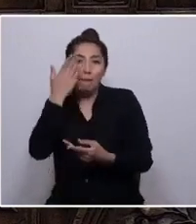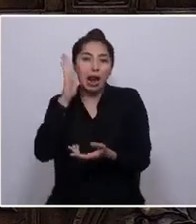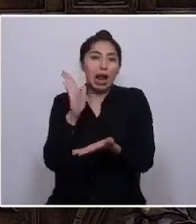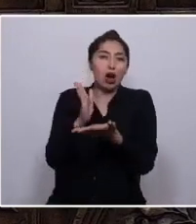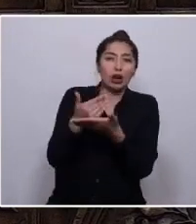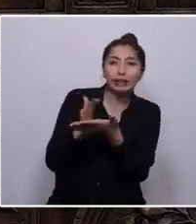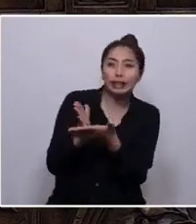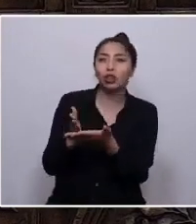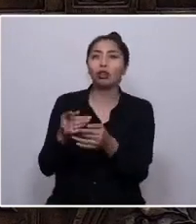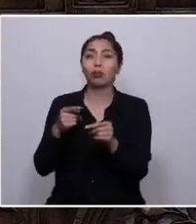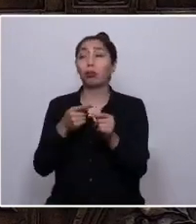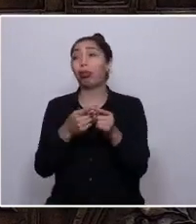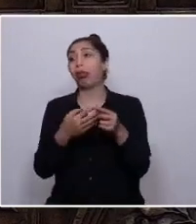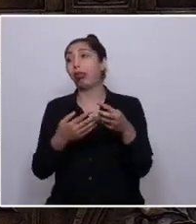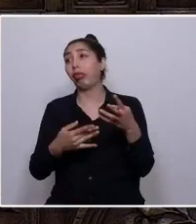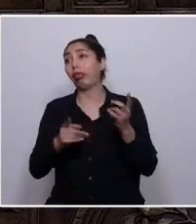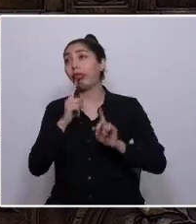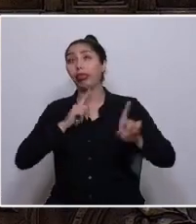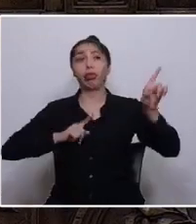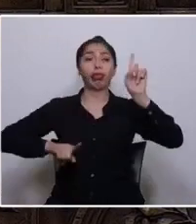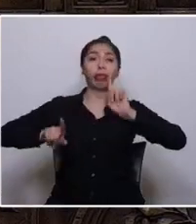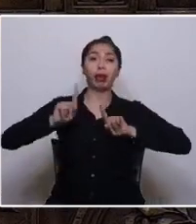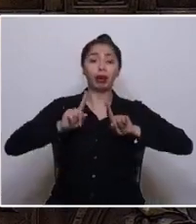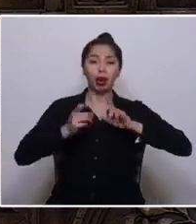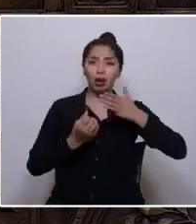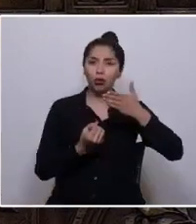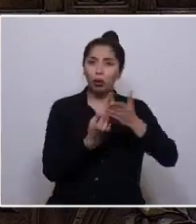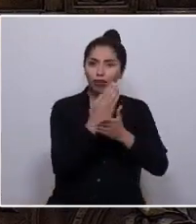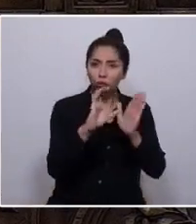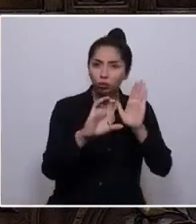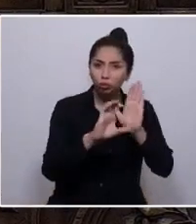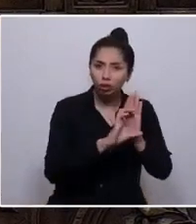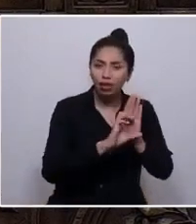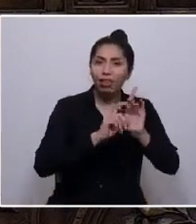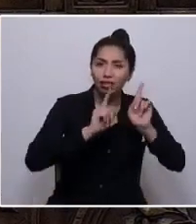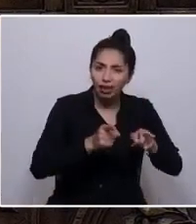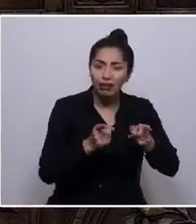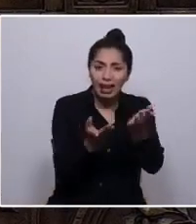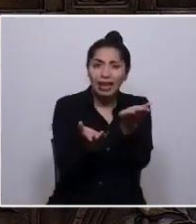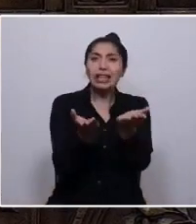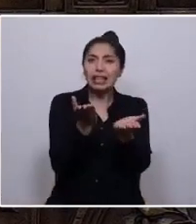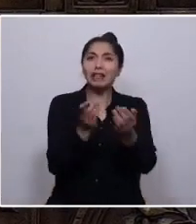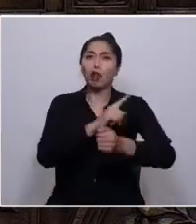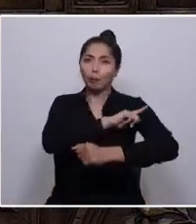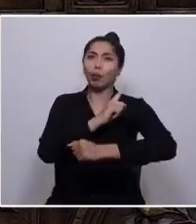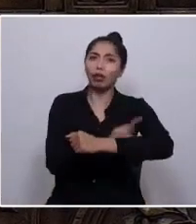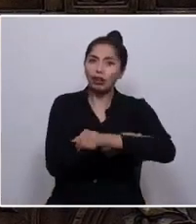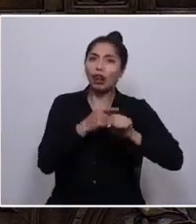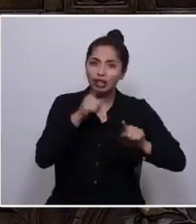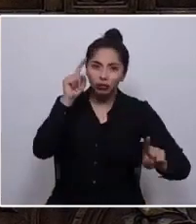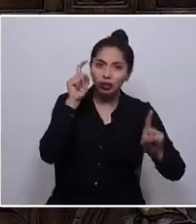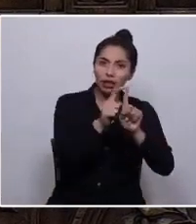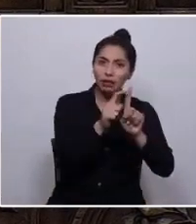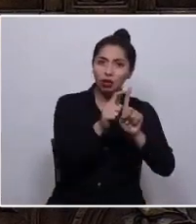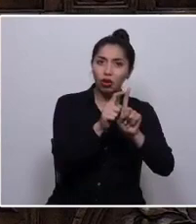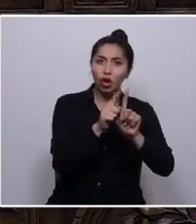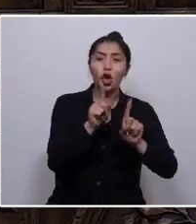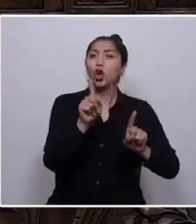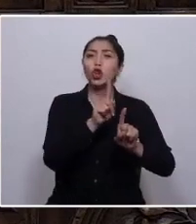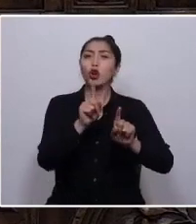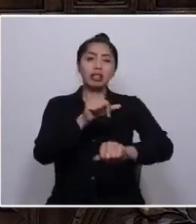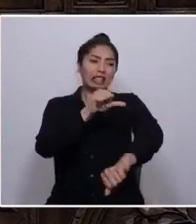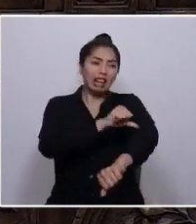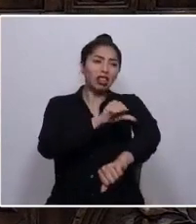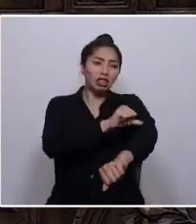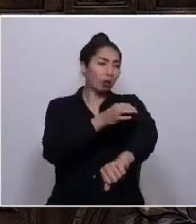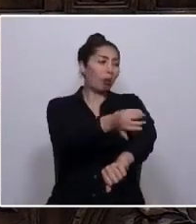etcétera. La nueva constitución debe buscar un nuevo equilibrio del poder, no más centro y periferia, no más mujeres de